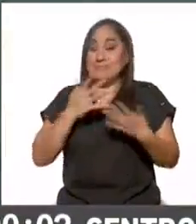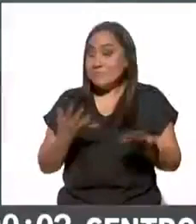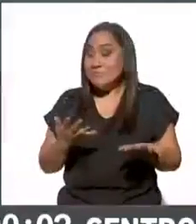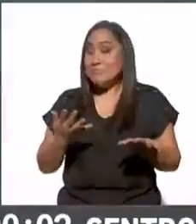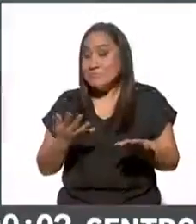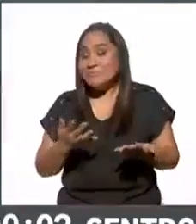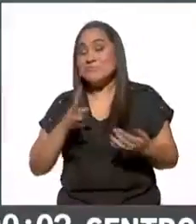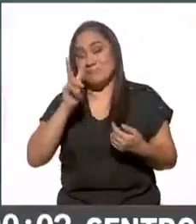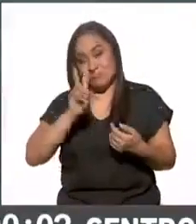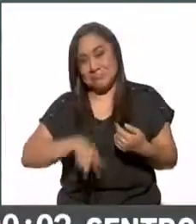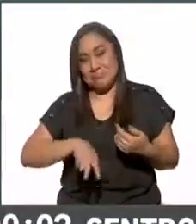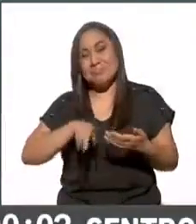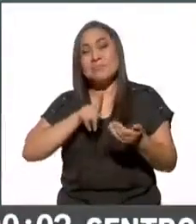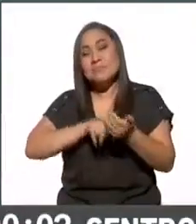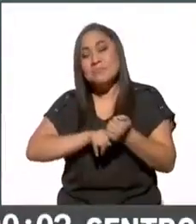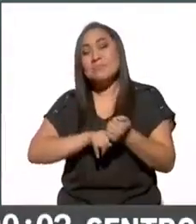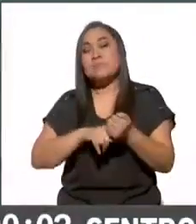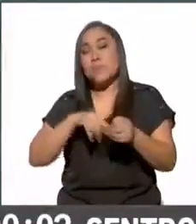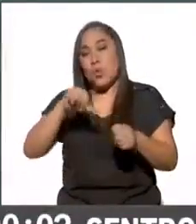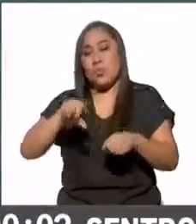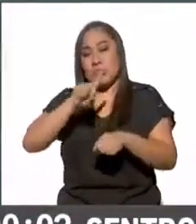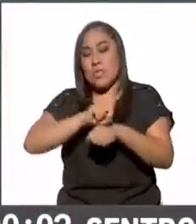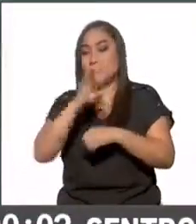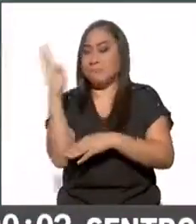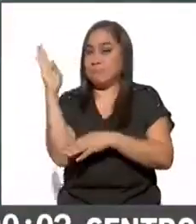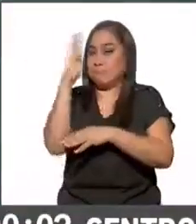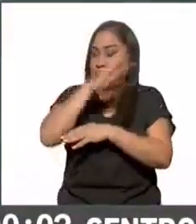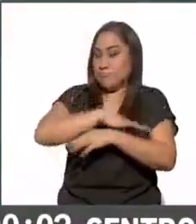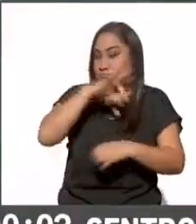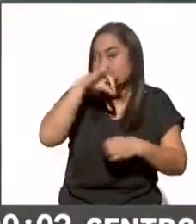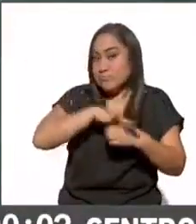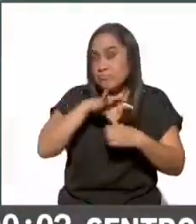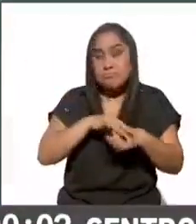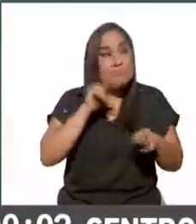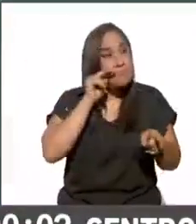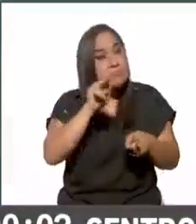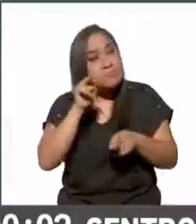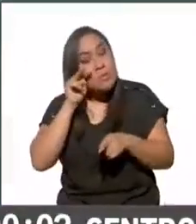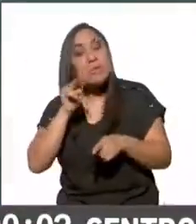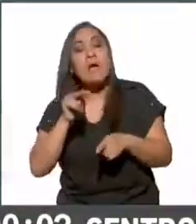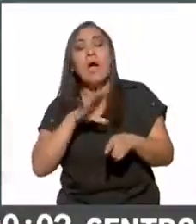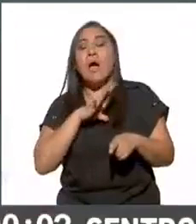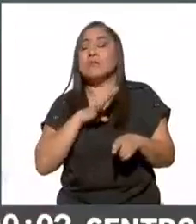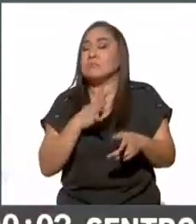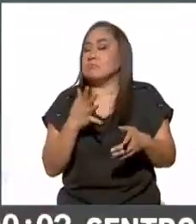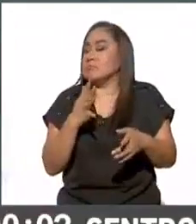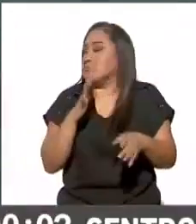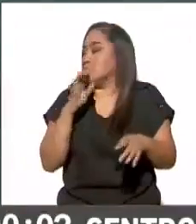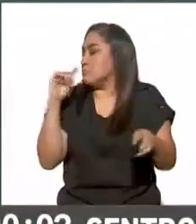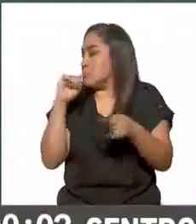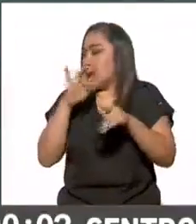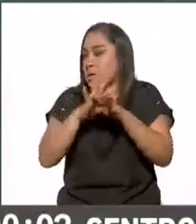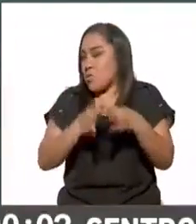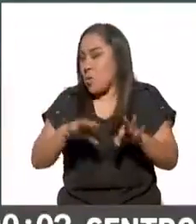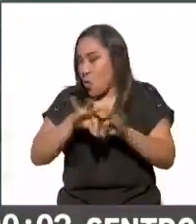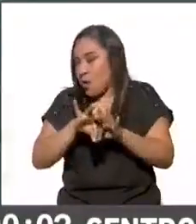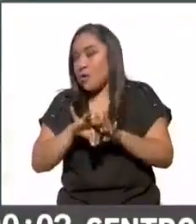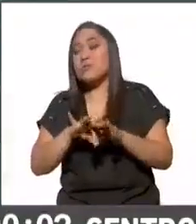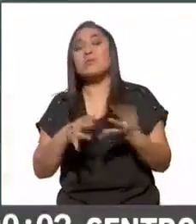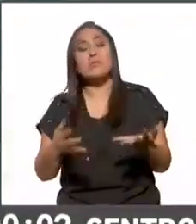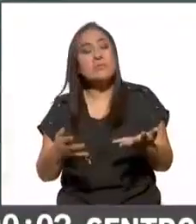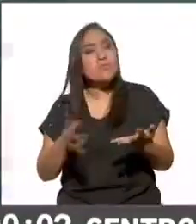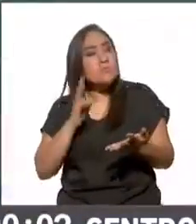cada una de las etapas de esta cobertura han tenido pues algo específico que por supuesto le da interés le da